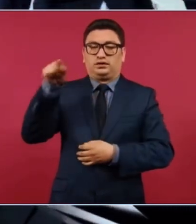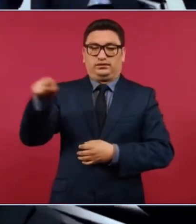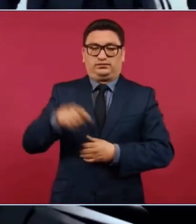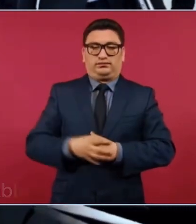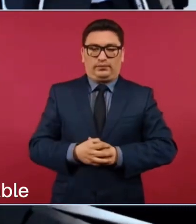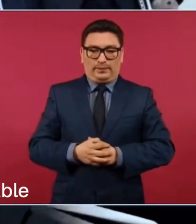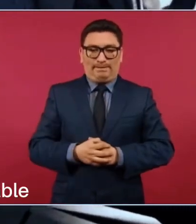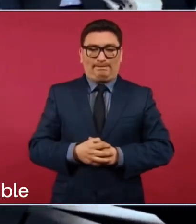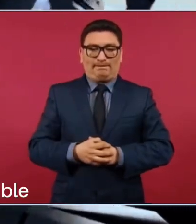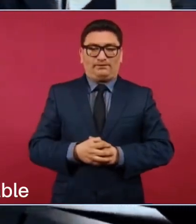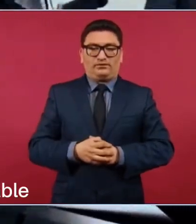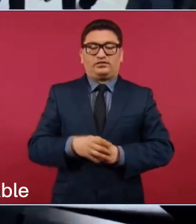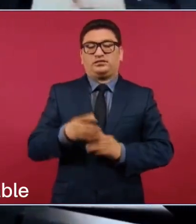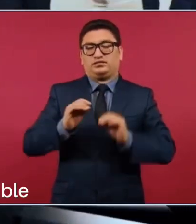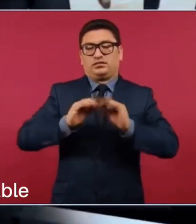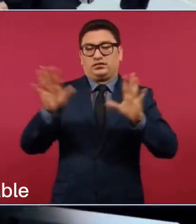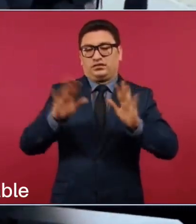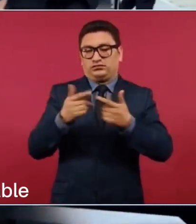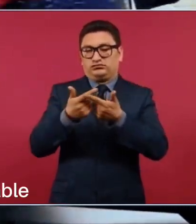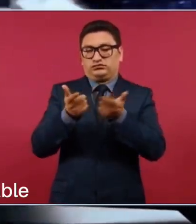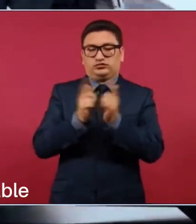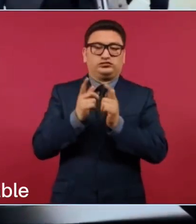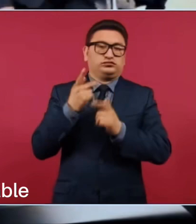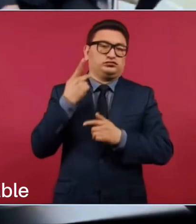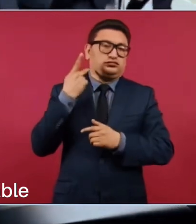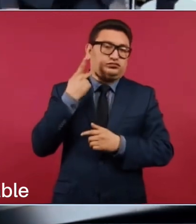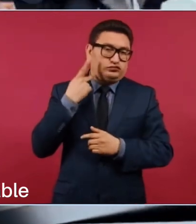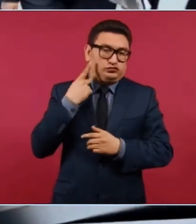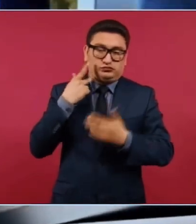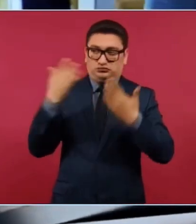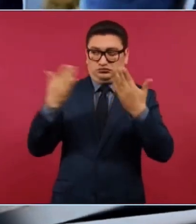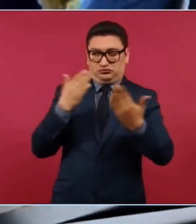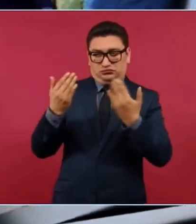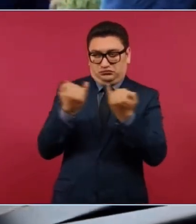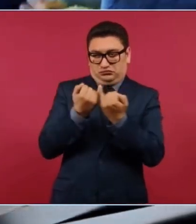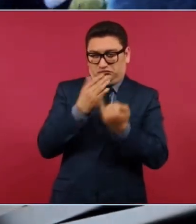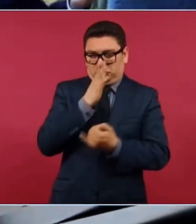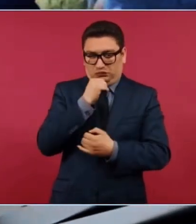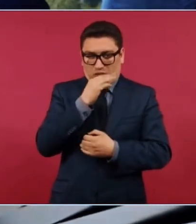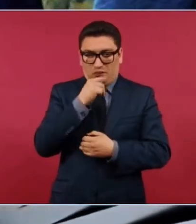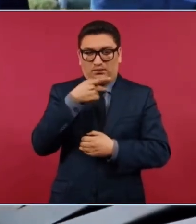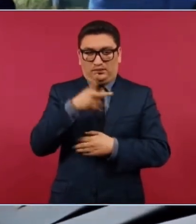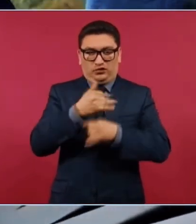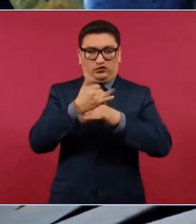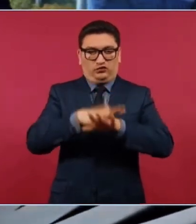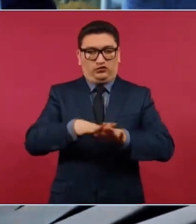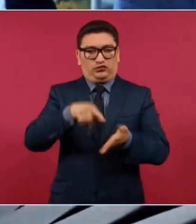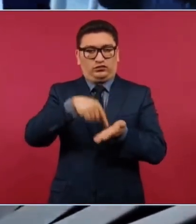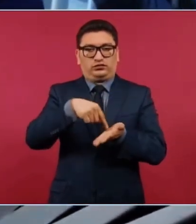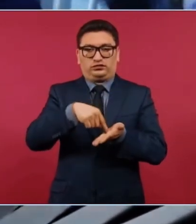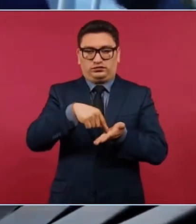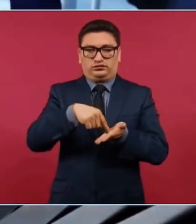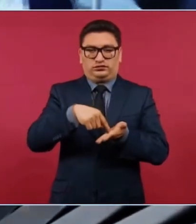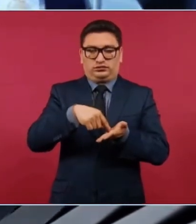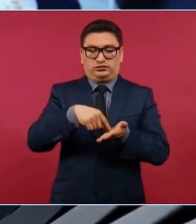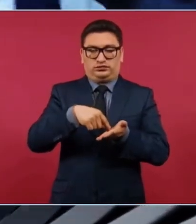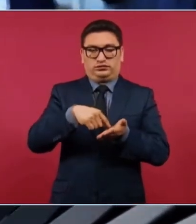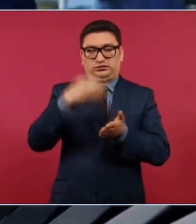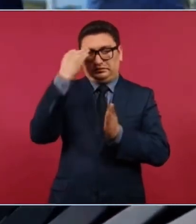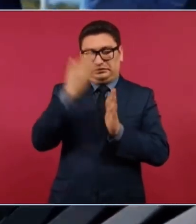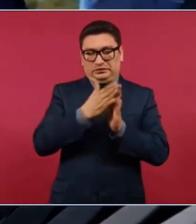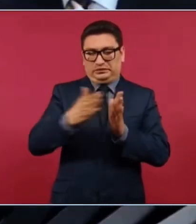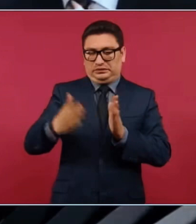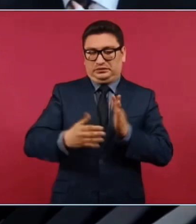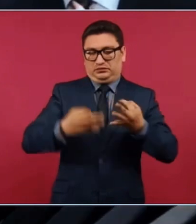Y si bien políticamente no es en lo absoluto comparable, en los datos duros, durante las semanas del